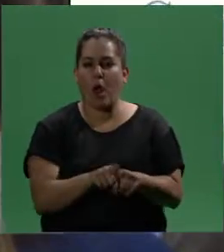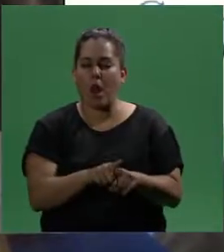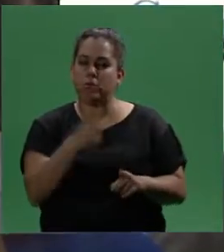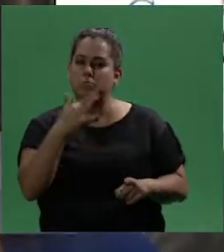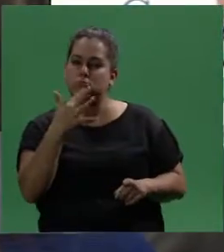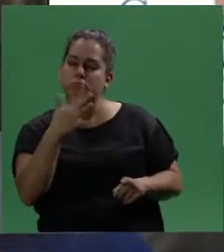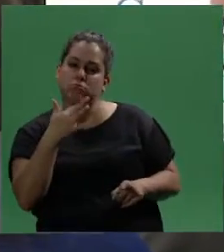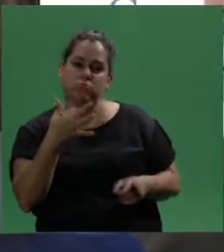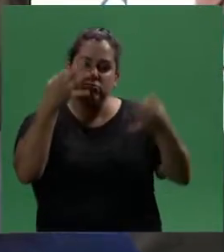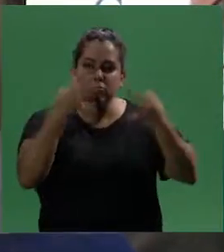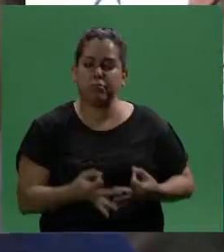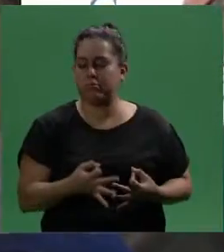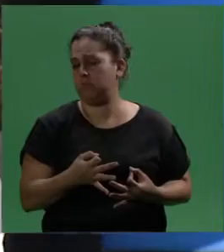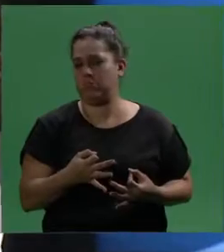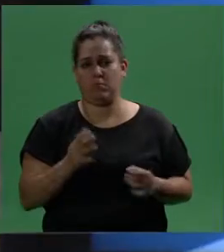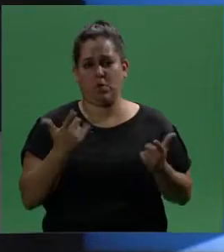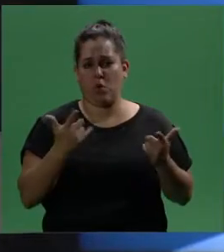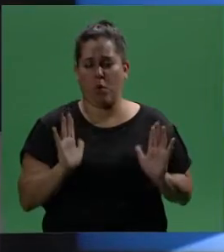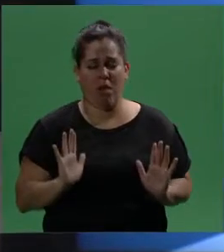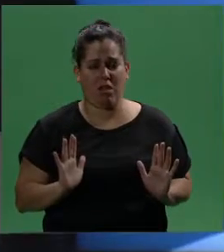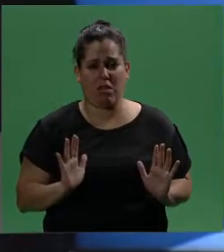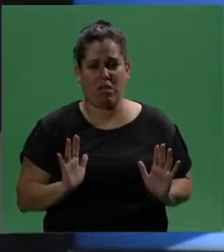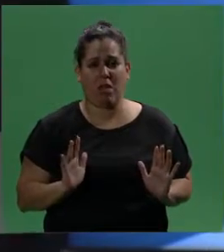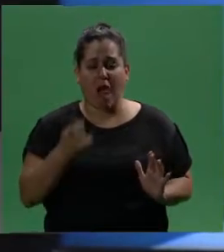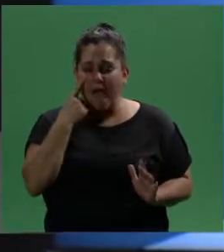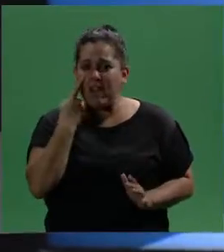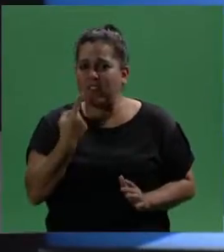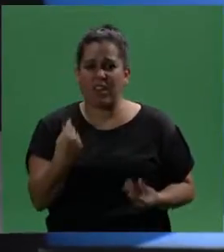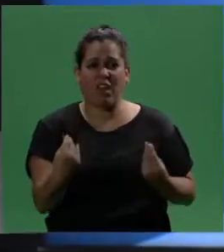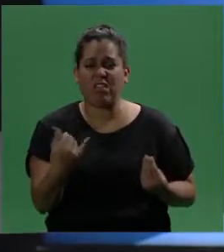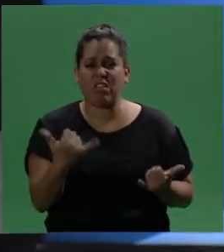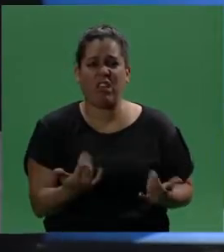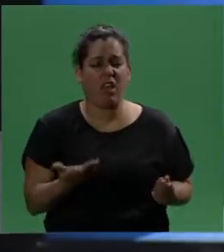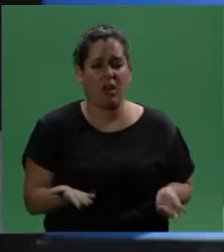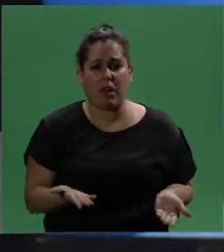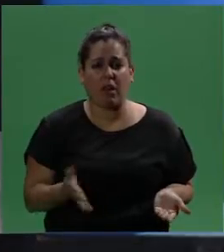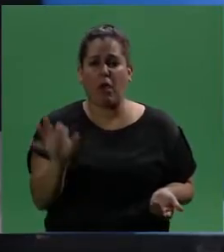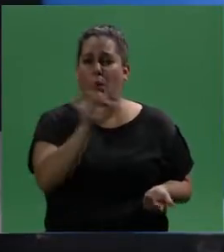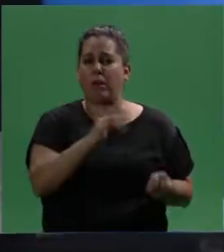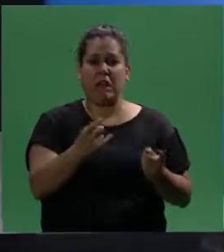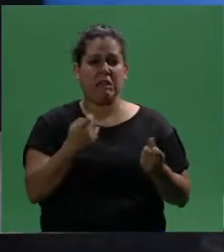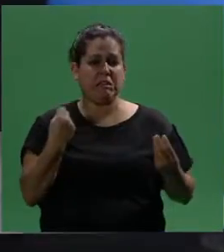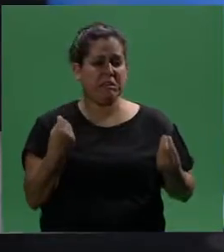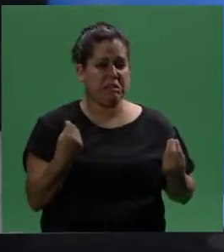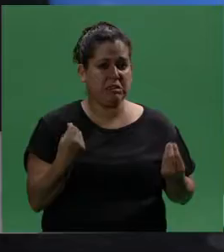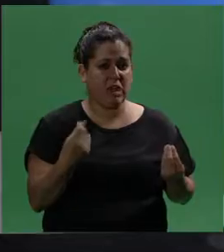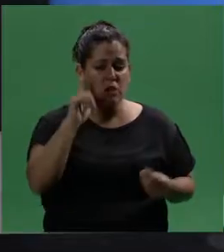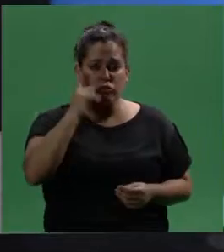intentan llegar a conocimiento de lo que quiere decir esa persona